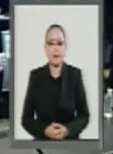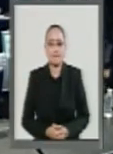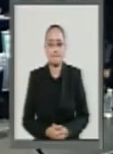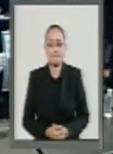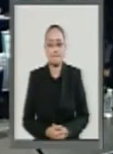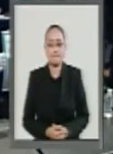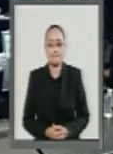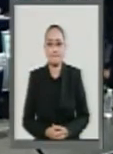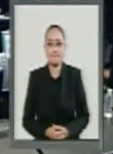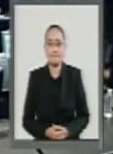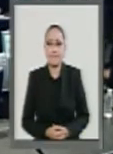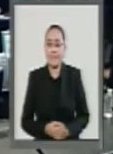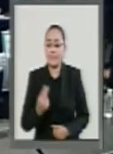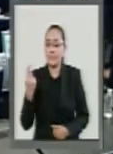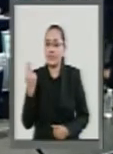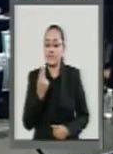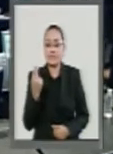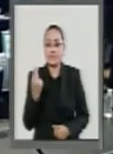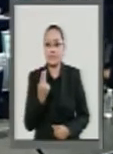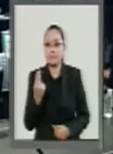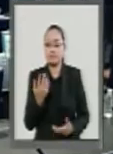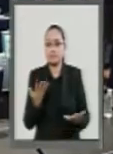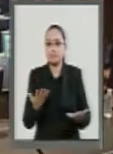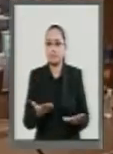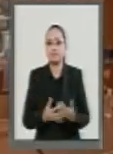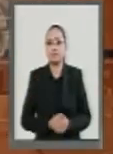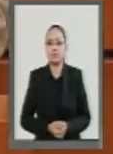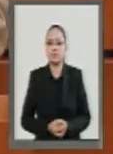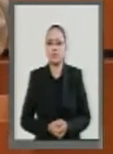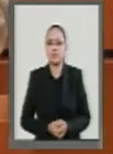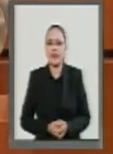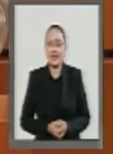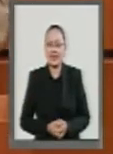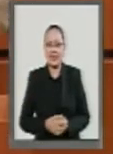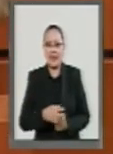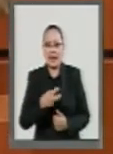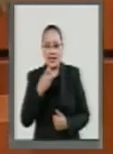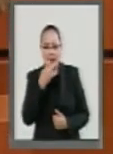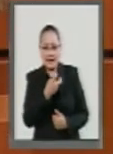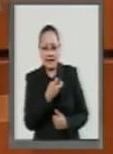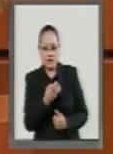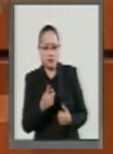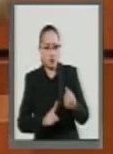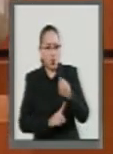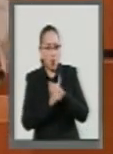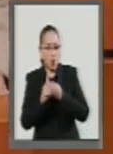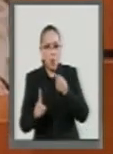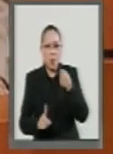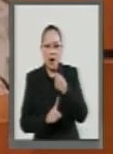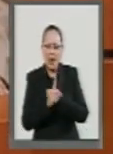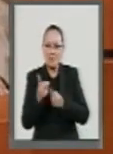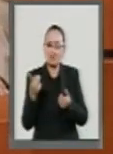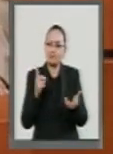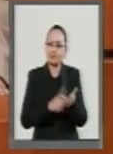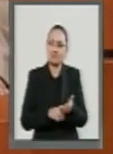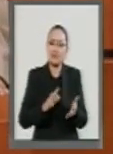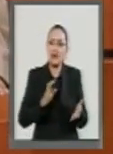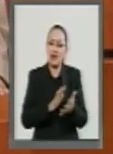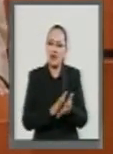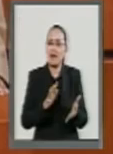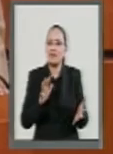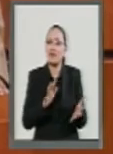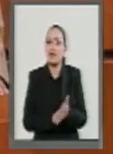Es necesario que sucedan acontecimientos como